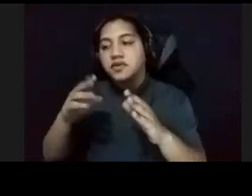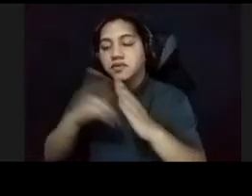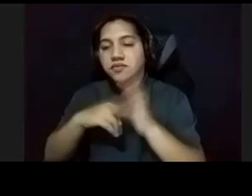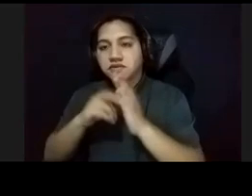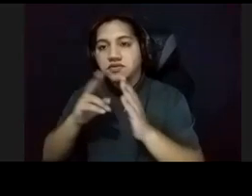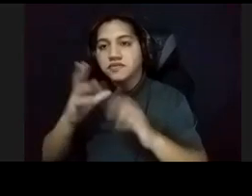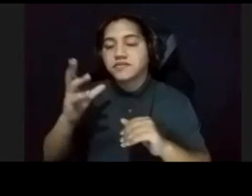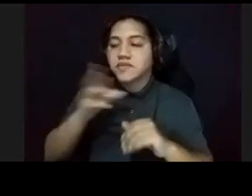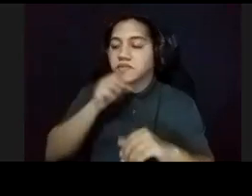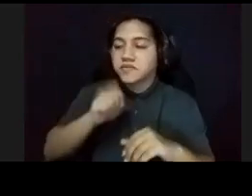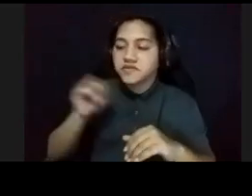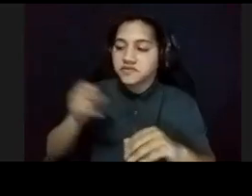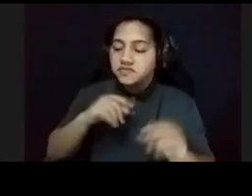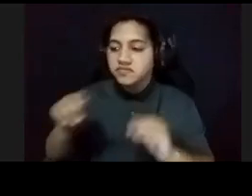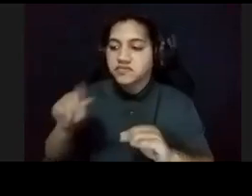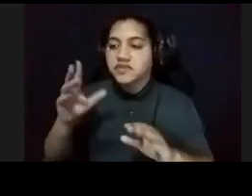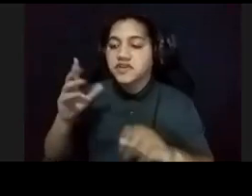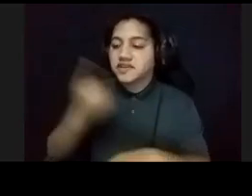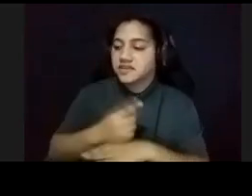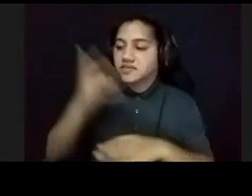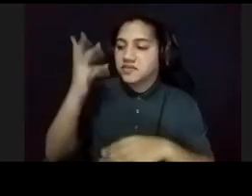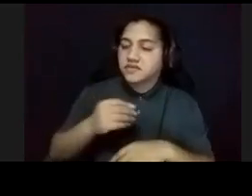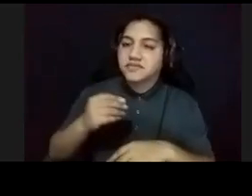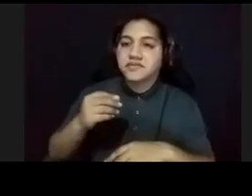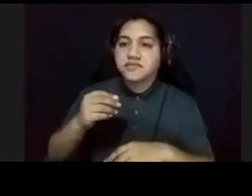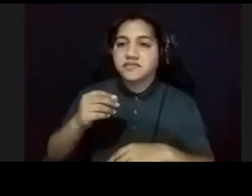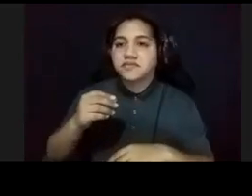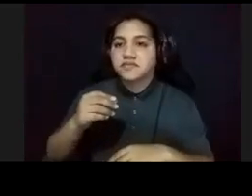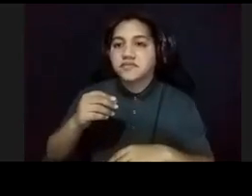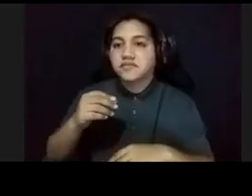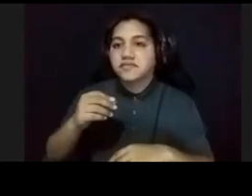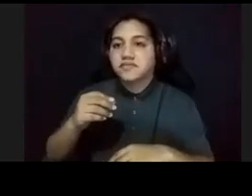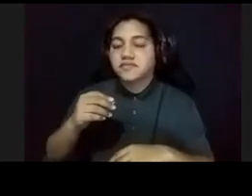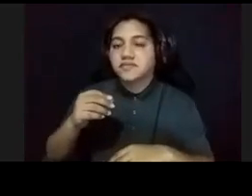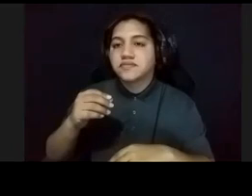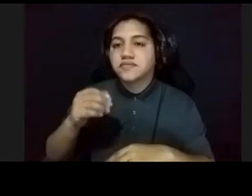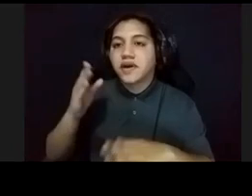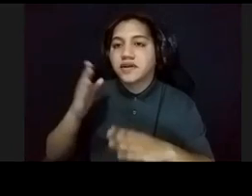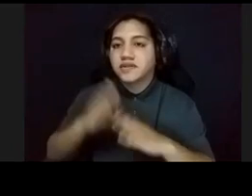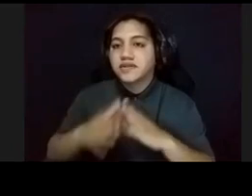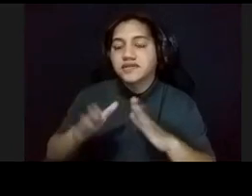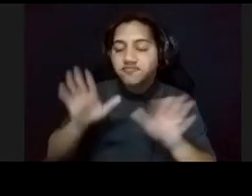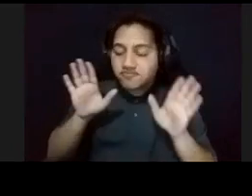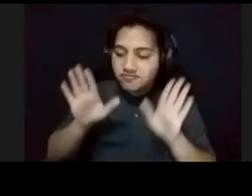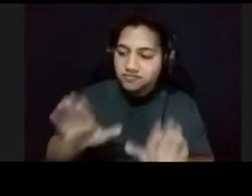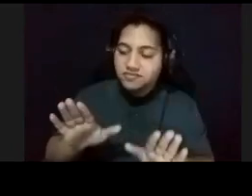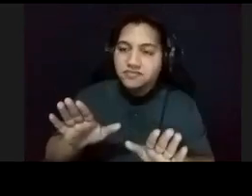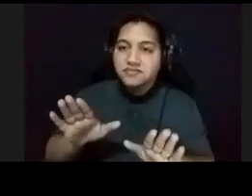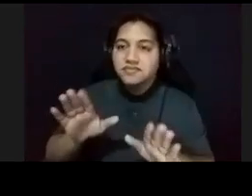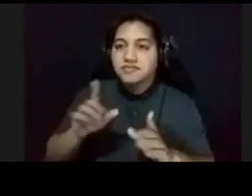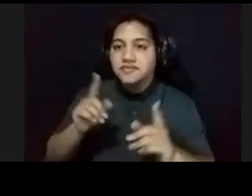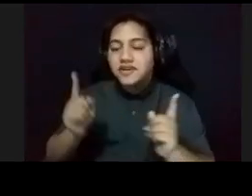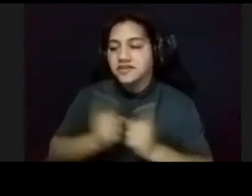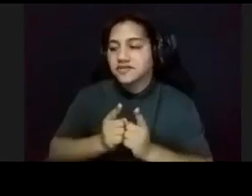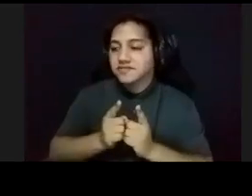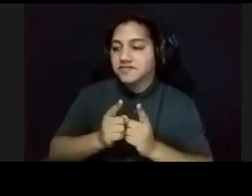ay, pienso, el día ha sido maravilloso, para culminar el día, para mí sería genial, encontrarme